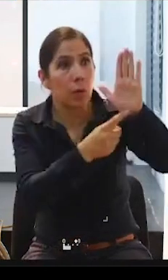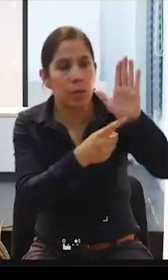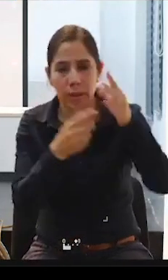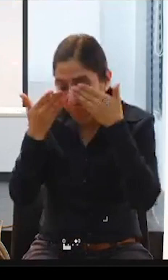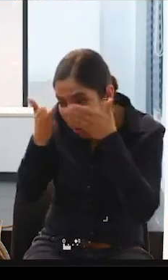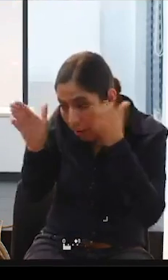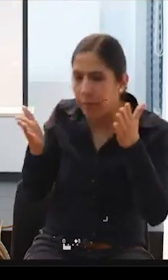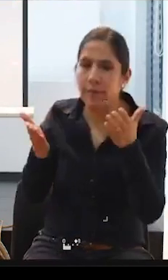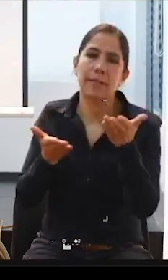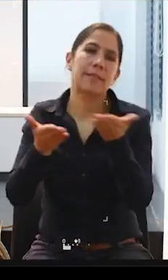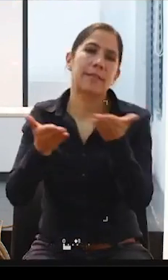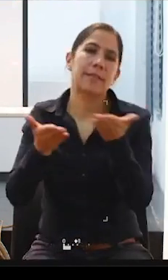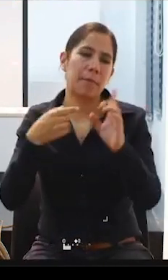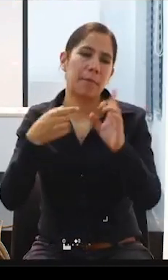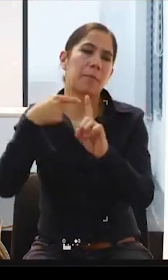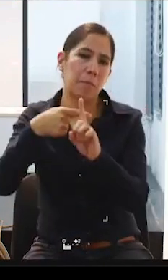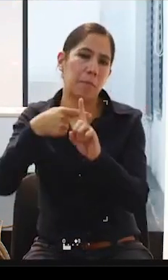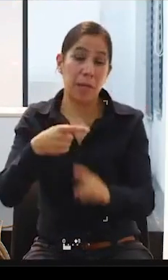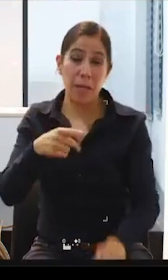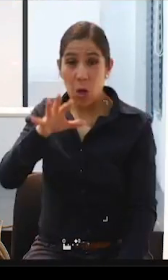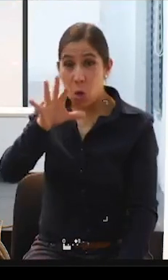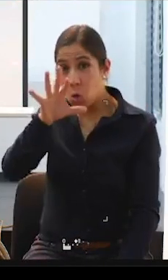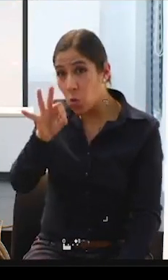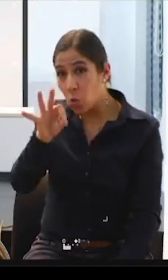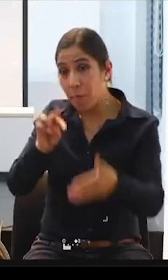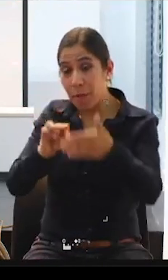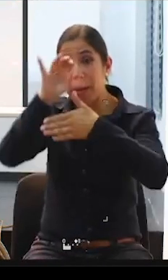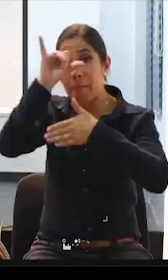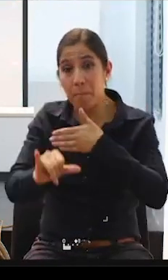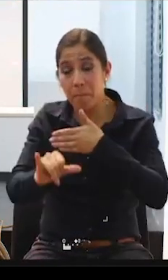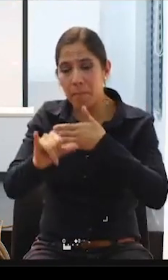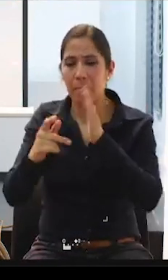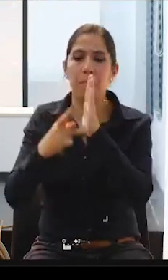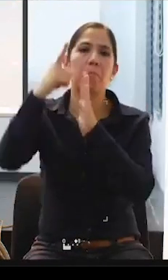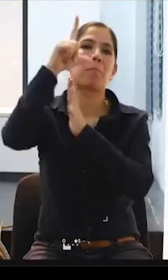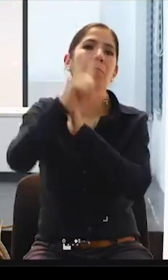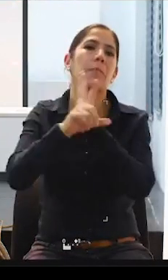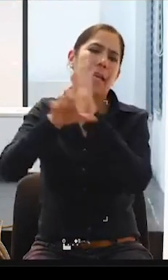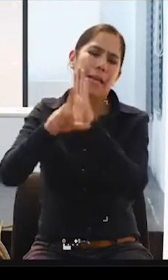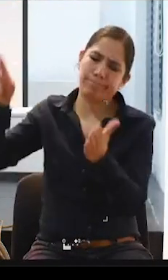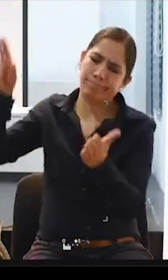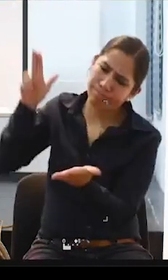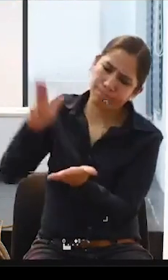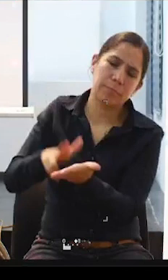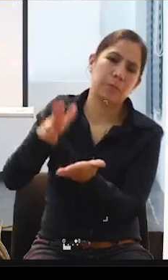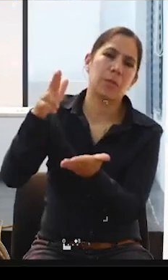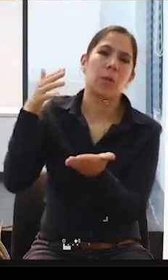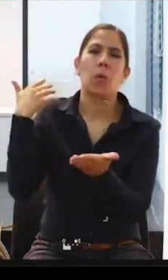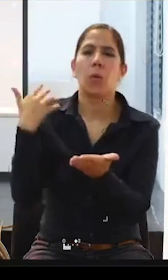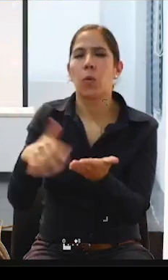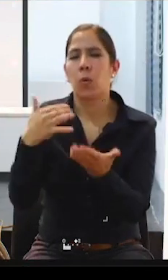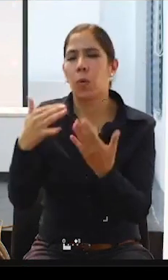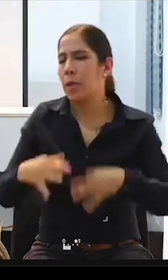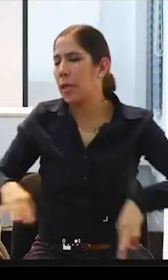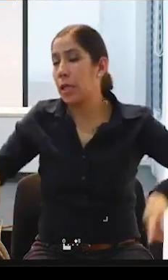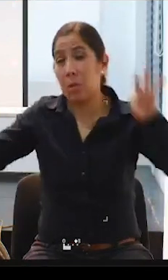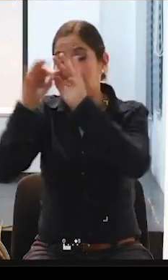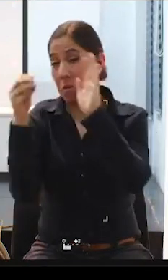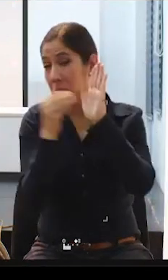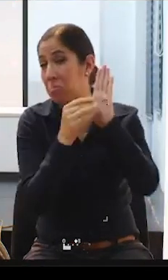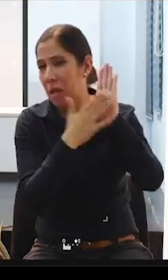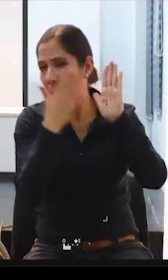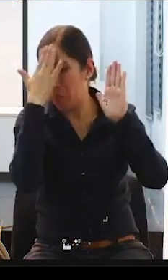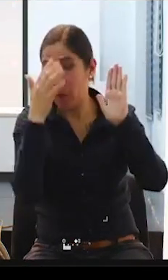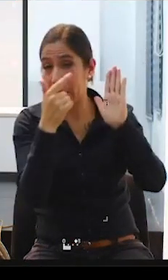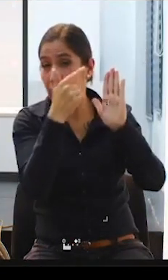digo, se estaba aprobando este proyecto de ley, que es muy importante, porque creó dos figuras, una de ellas es la figura